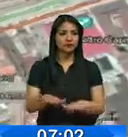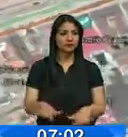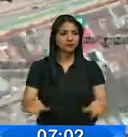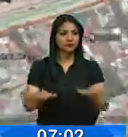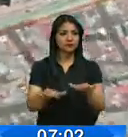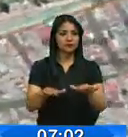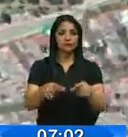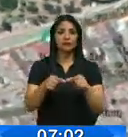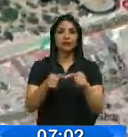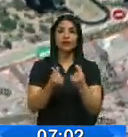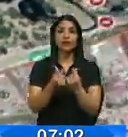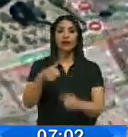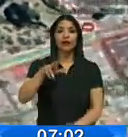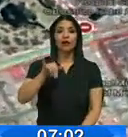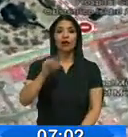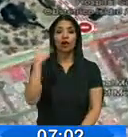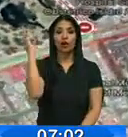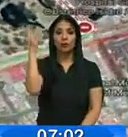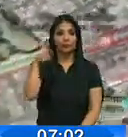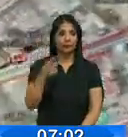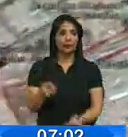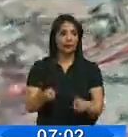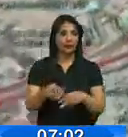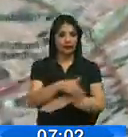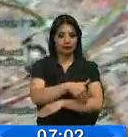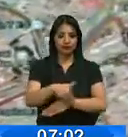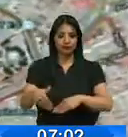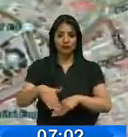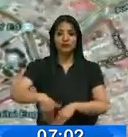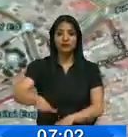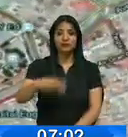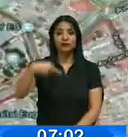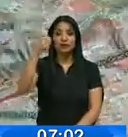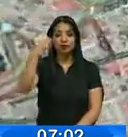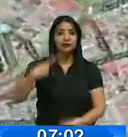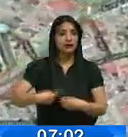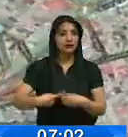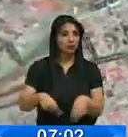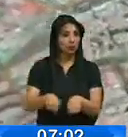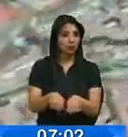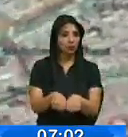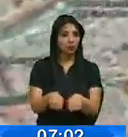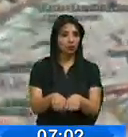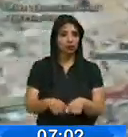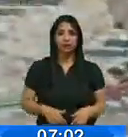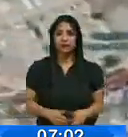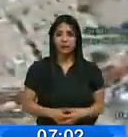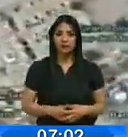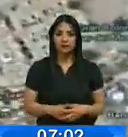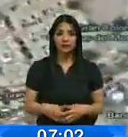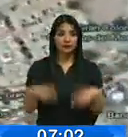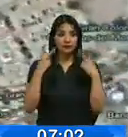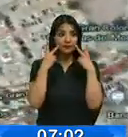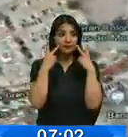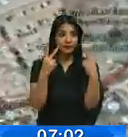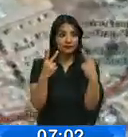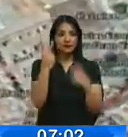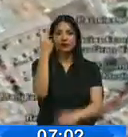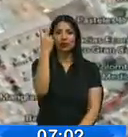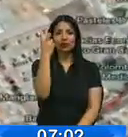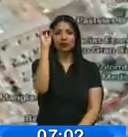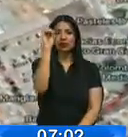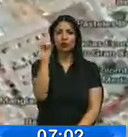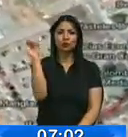que en la Gran Colombia el tráfico es incesante. Vamos a ir hacia el norte de la ciudad de Quito, donde vemos que ya, pues, cerca de la doce de